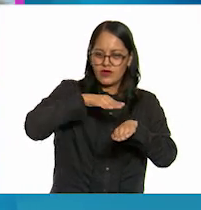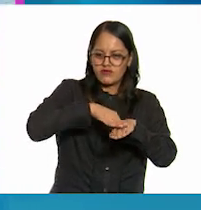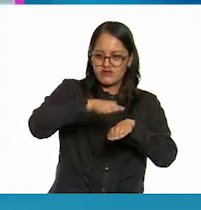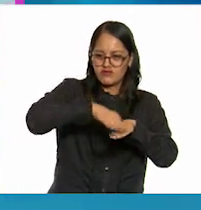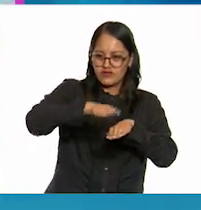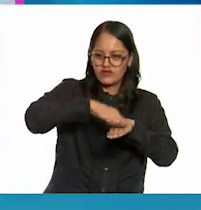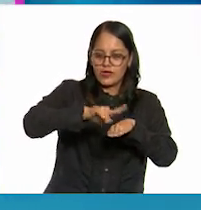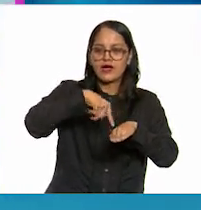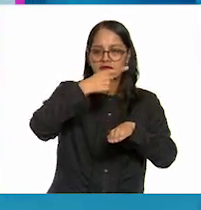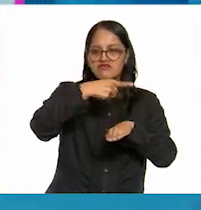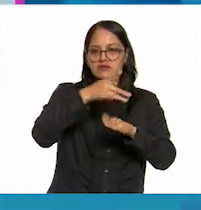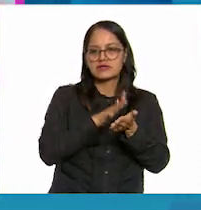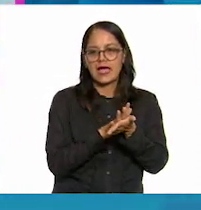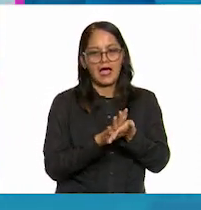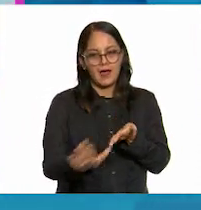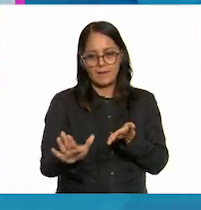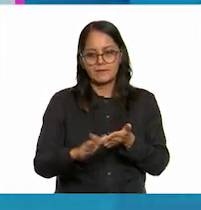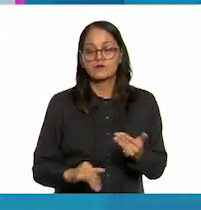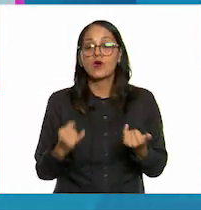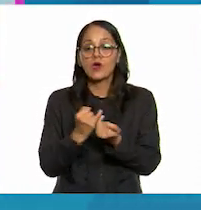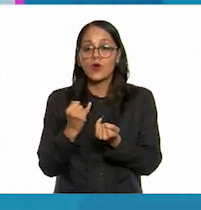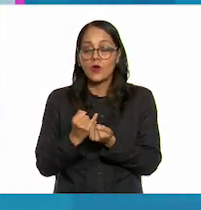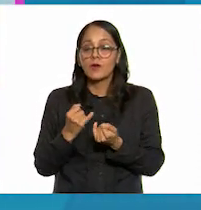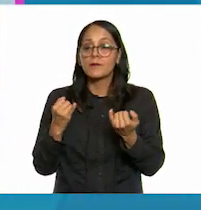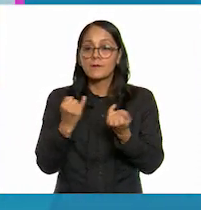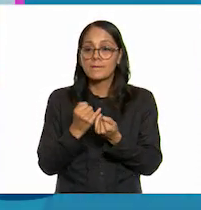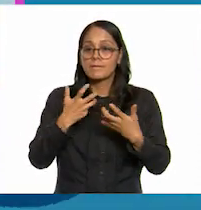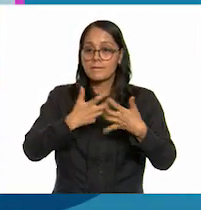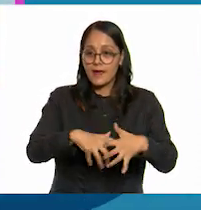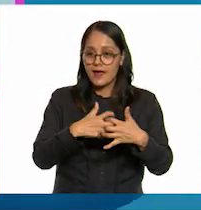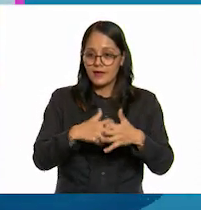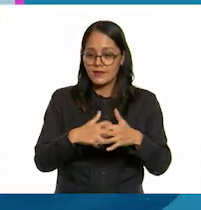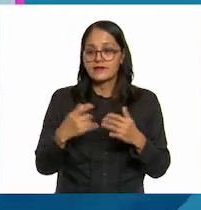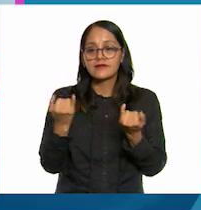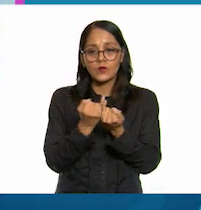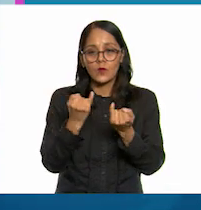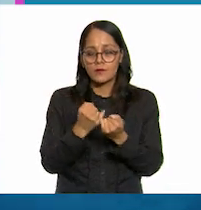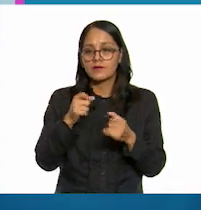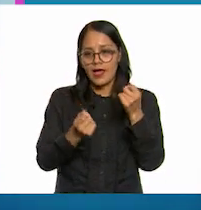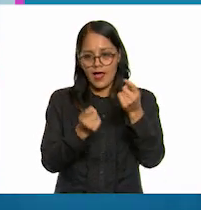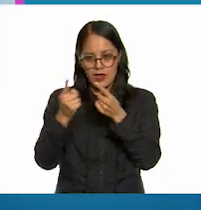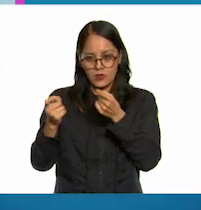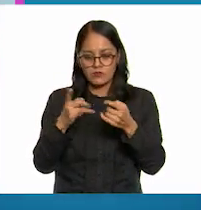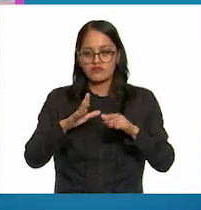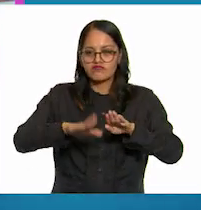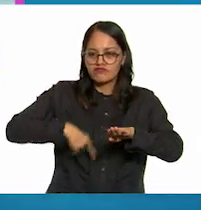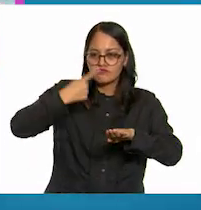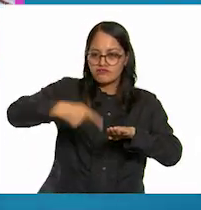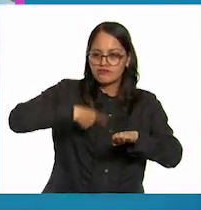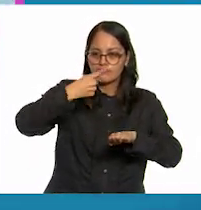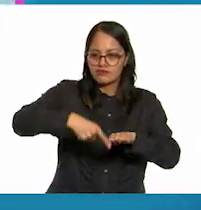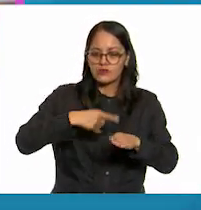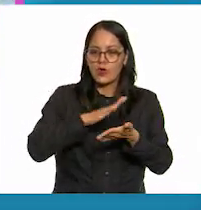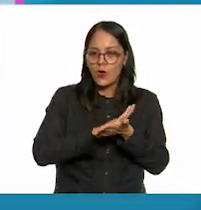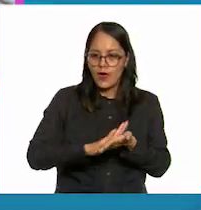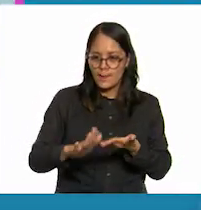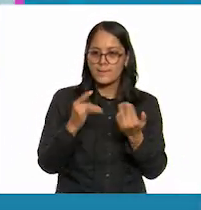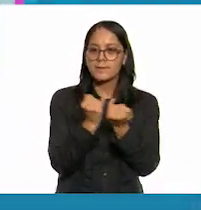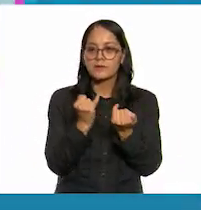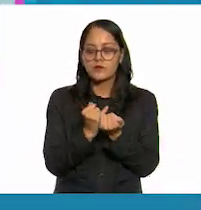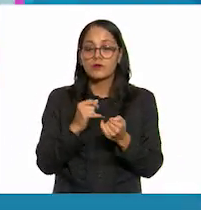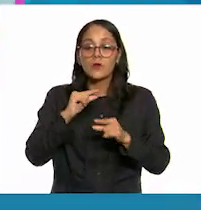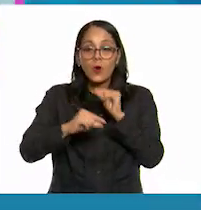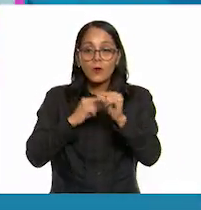el suelo así como de la maquinaria que requiere grasa u otro lubricante para reducir el desgaste y sobrecalentamiento